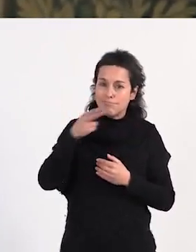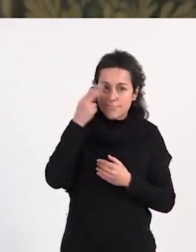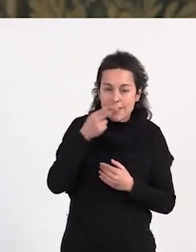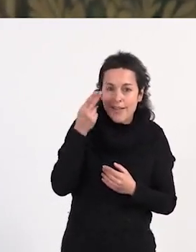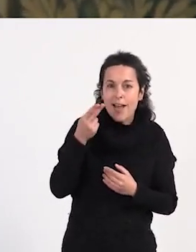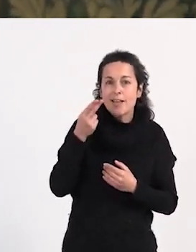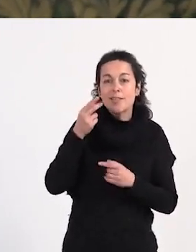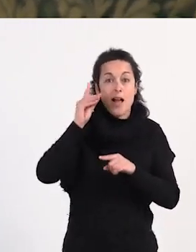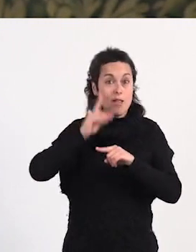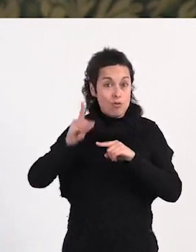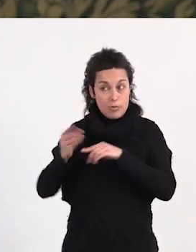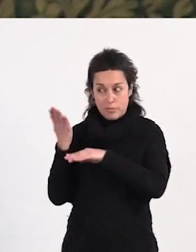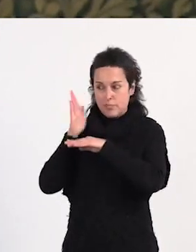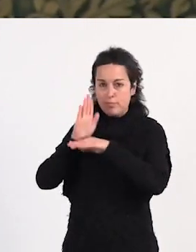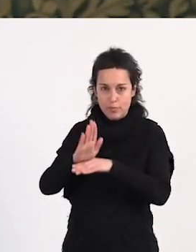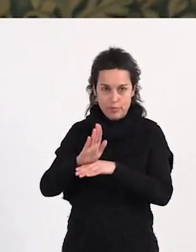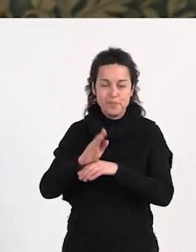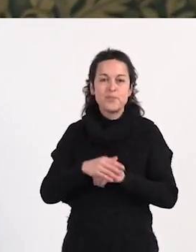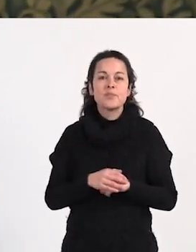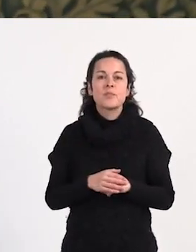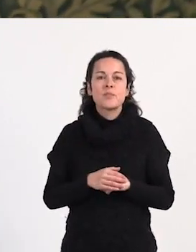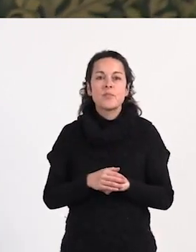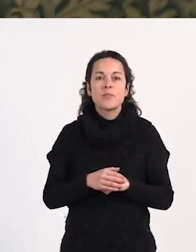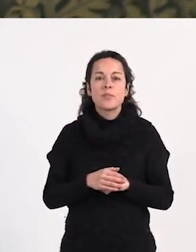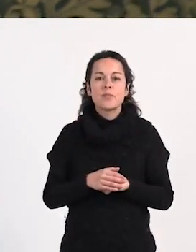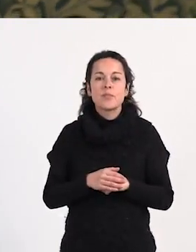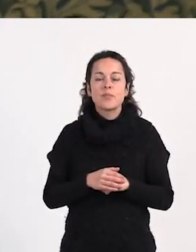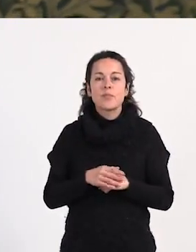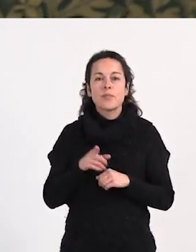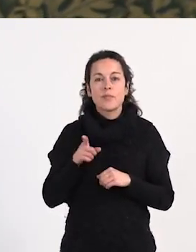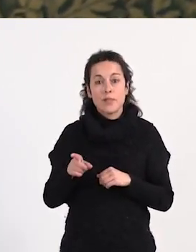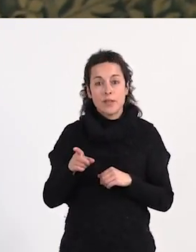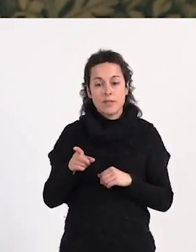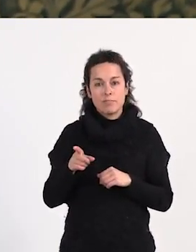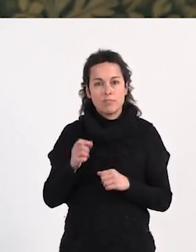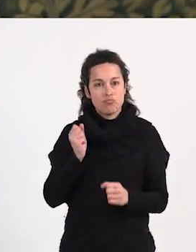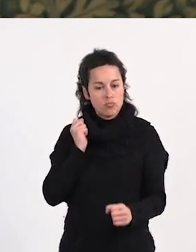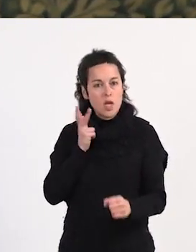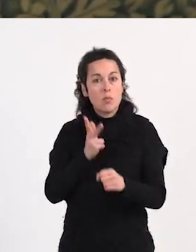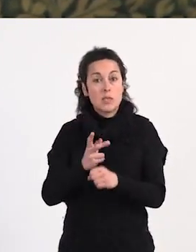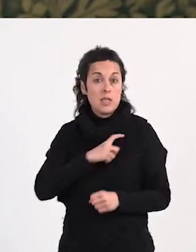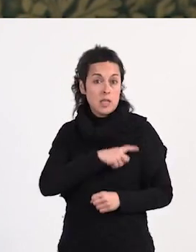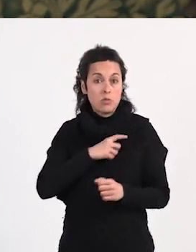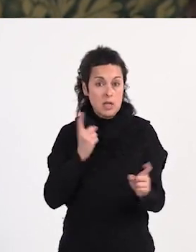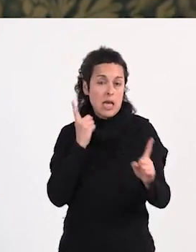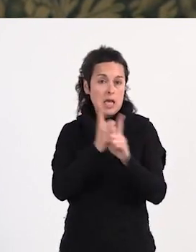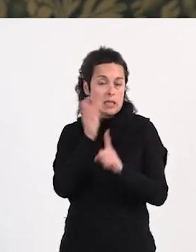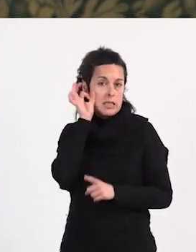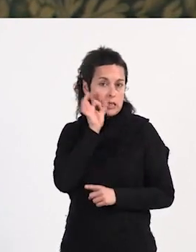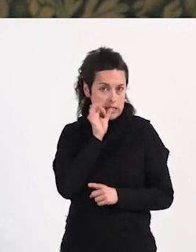presentación del documental No Sigo el Guión, que es una apuesta de la Comisión Anticida de Álava